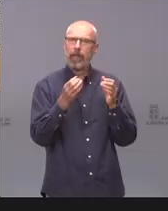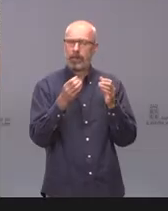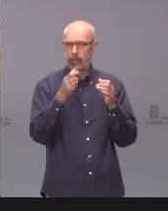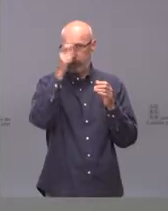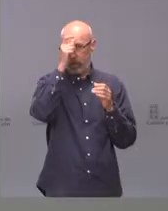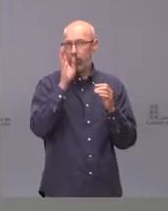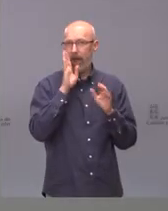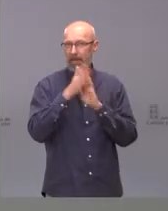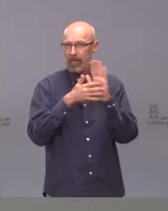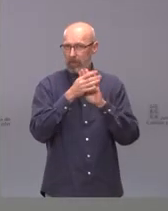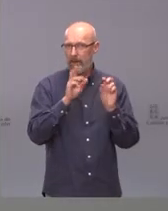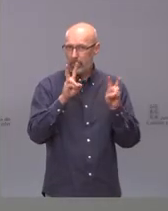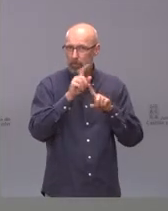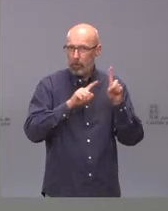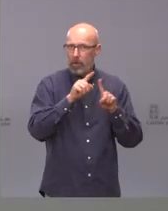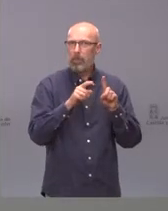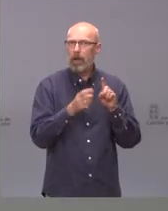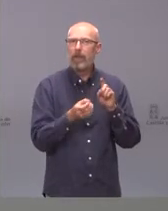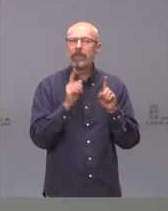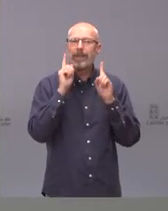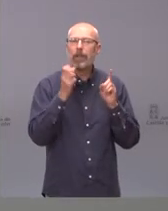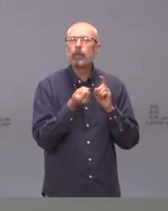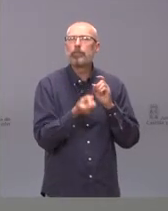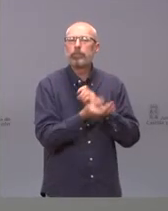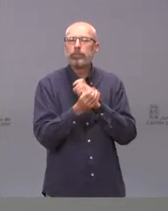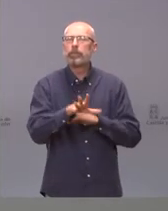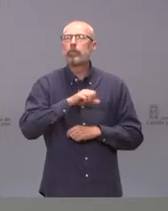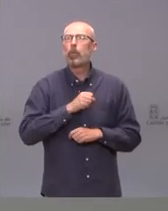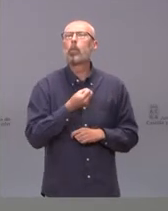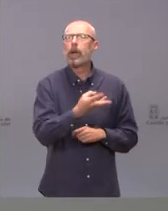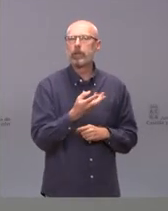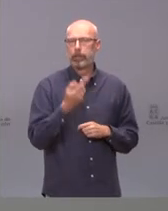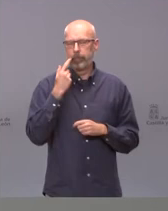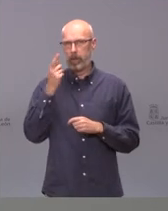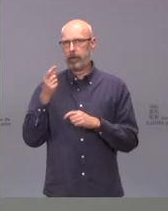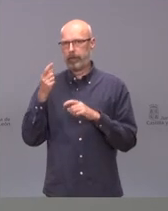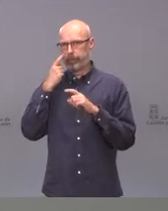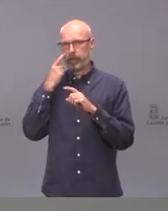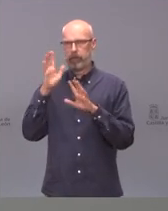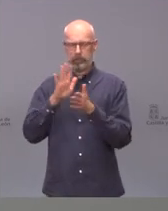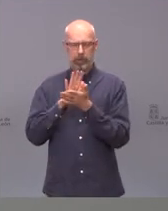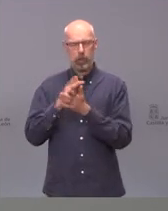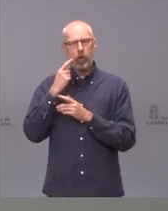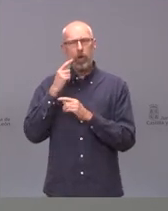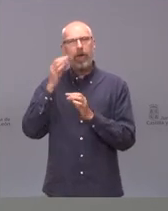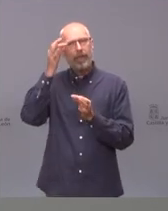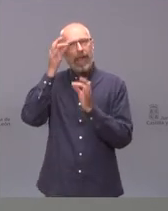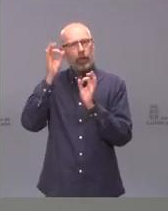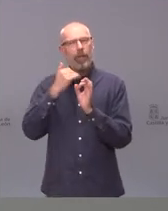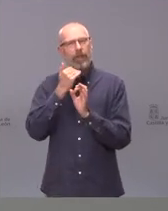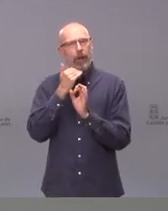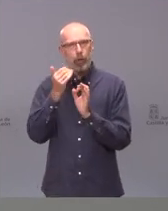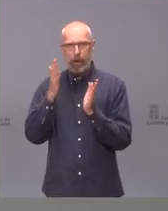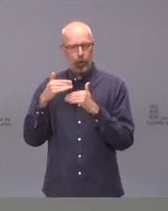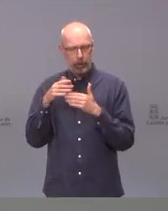Vamos a ver, el dato exacto de Zamora no lo tengo, pero lo buscamos y se lo podemos hacer